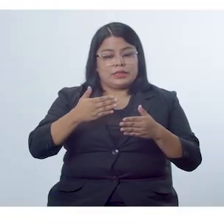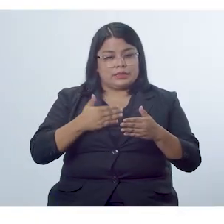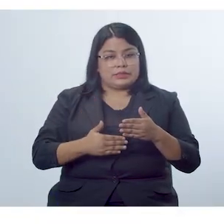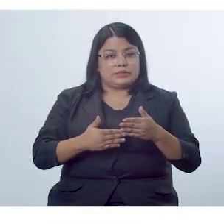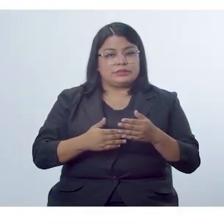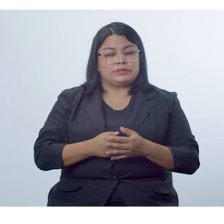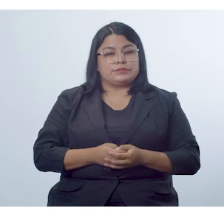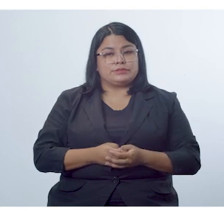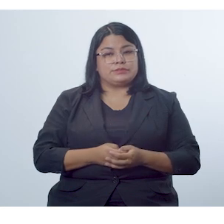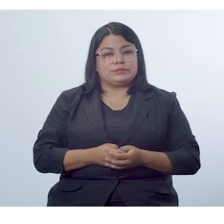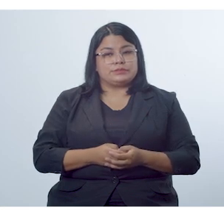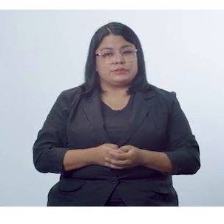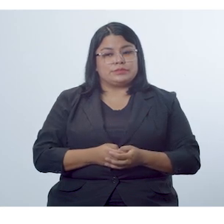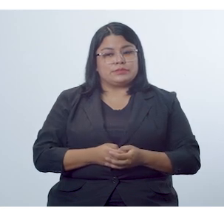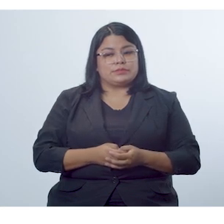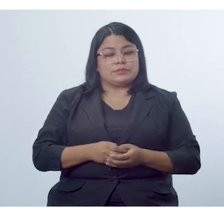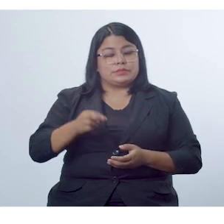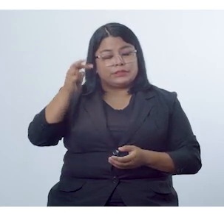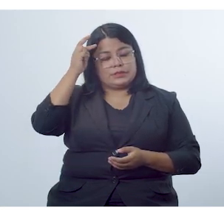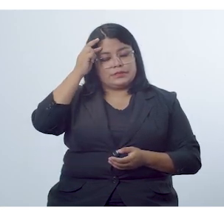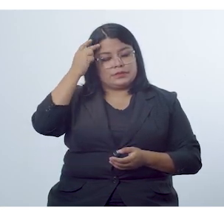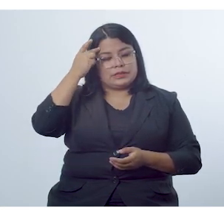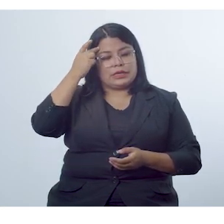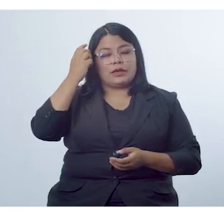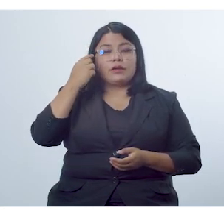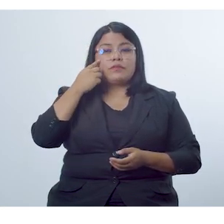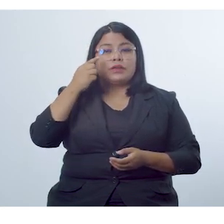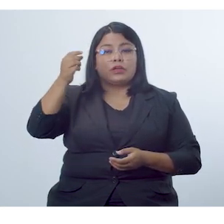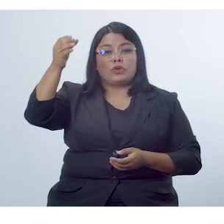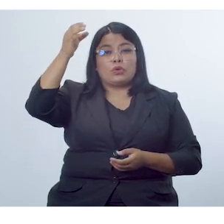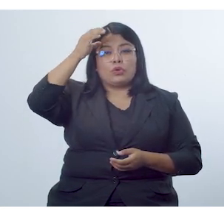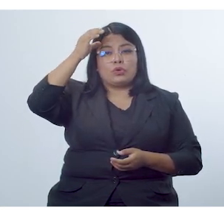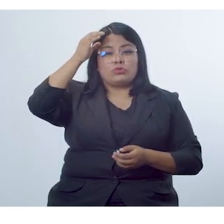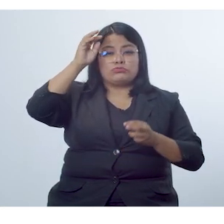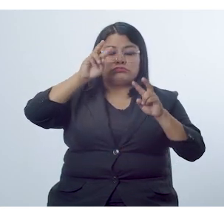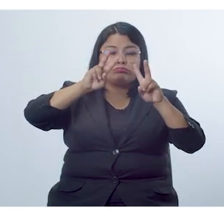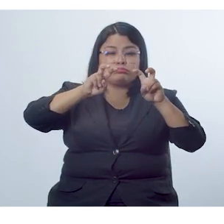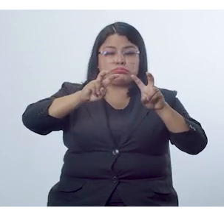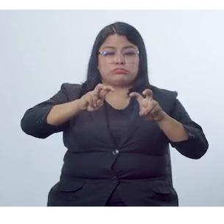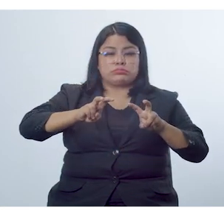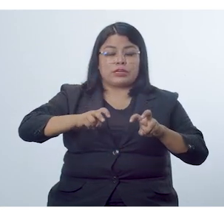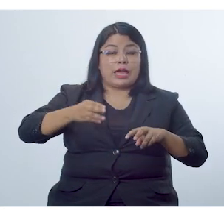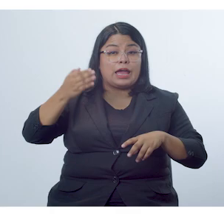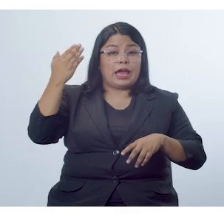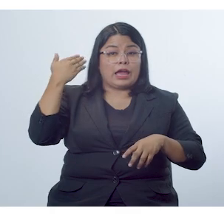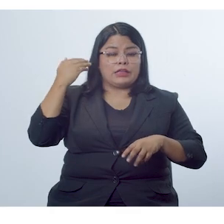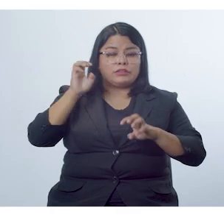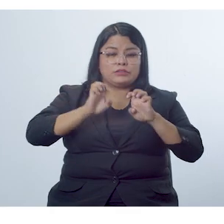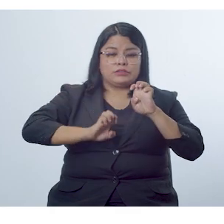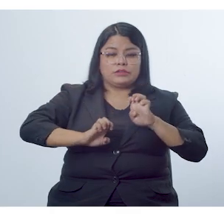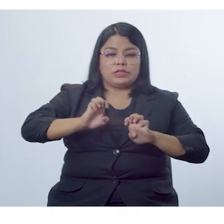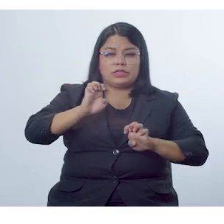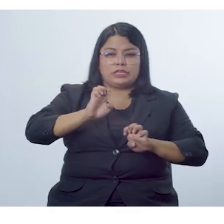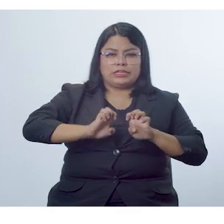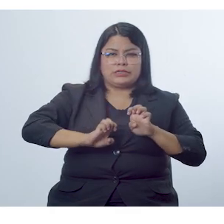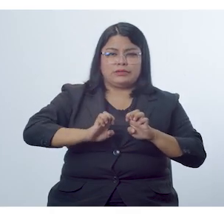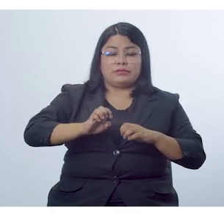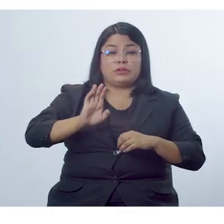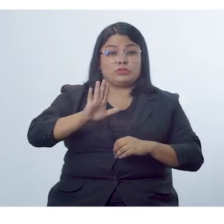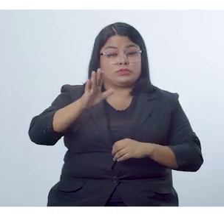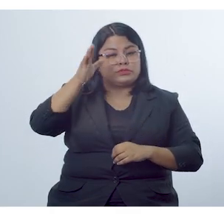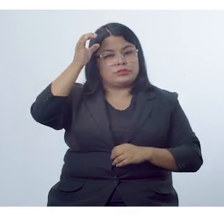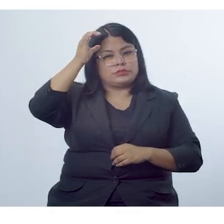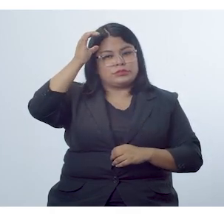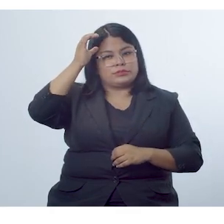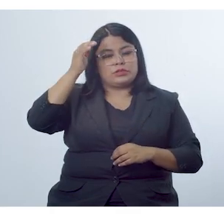Anticipación. Esta consiste en... Explorar conocimientos previos del estudiantado. Evaluar informalmente